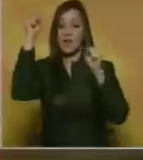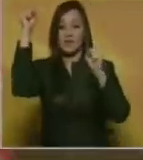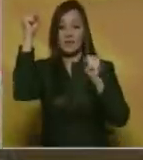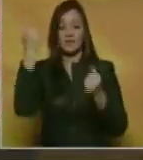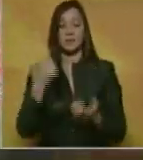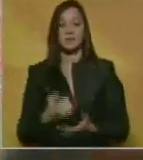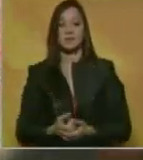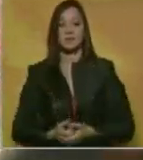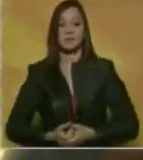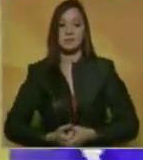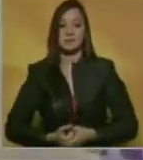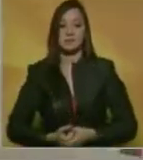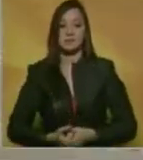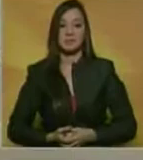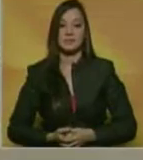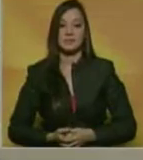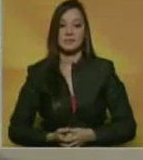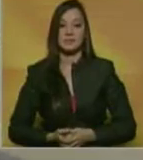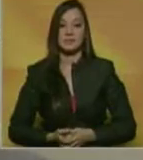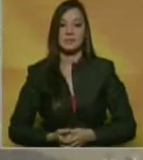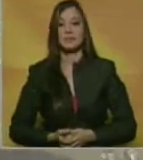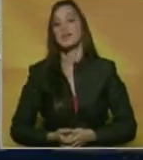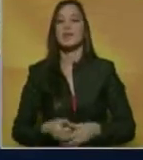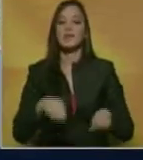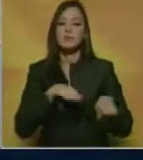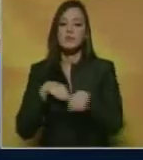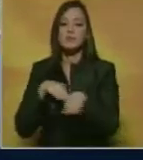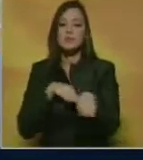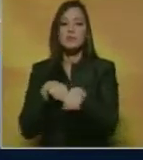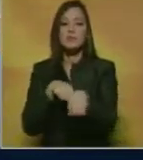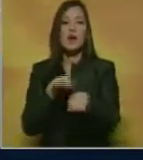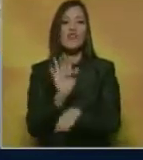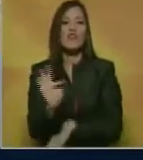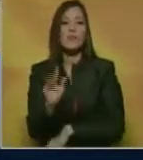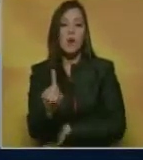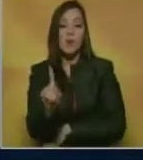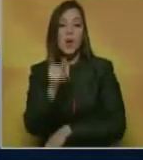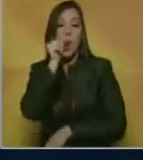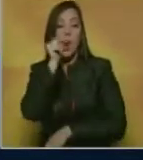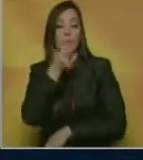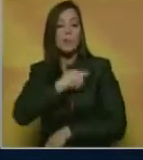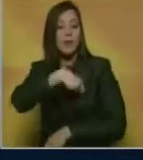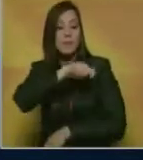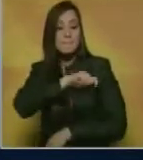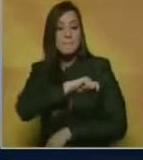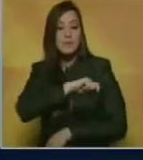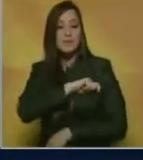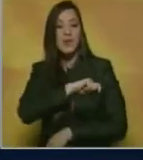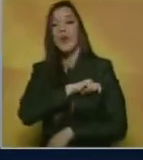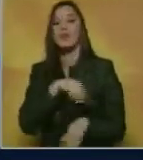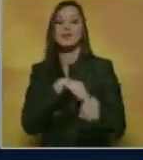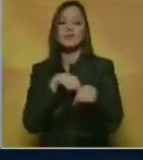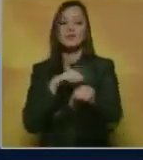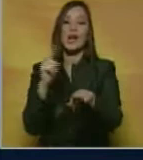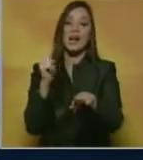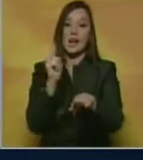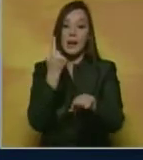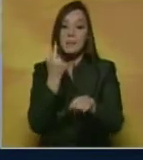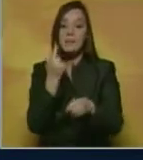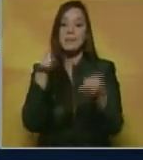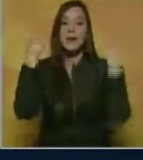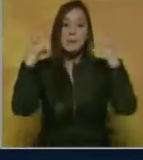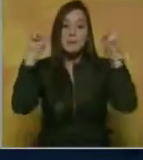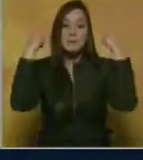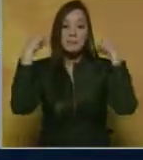cuadro colchonero. En la Fórmula 1 el español Carlos Sainz del equipo Toro Rosso se llevó a la primera sesión de